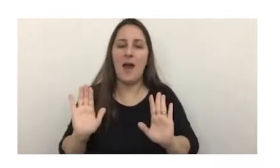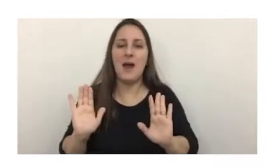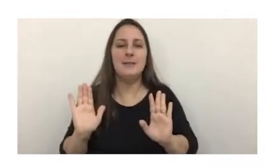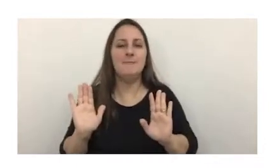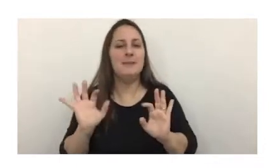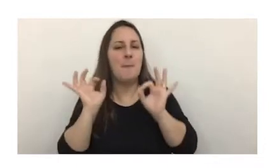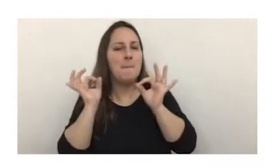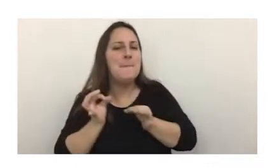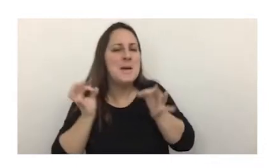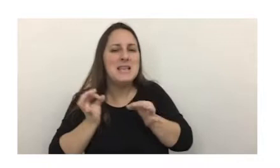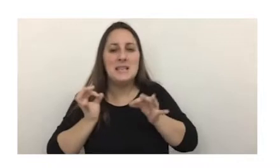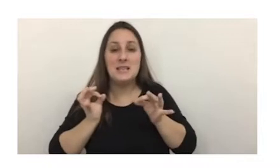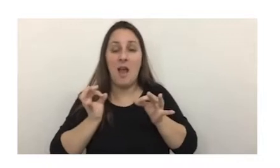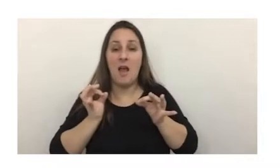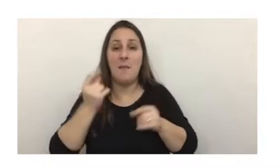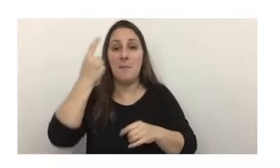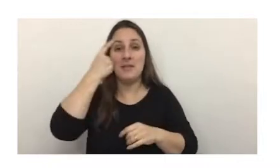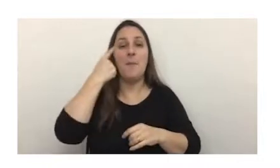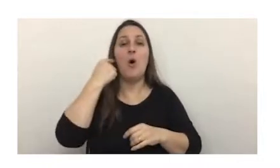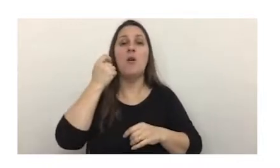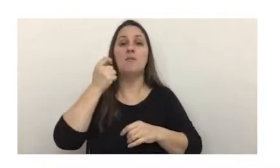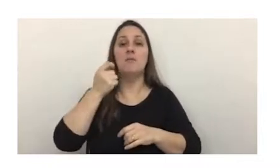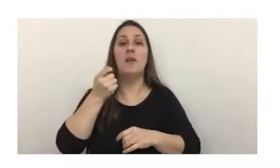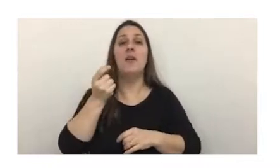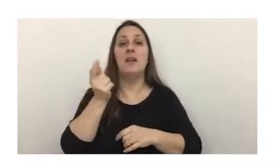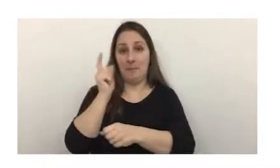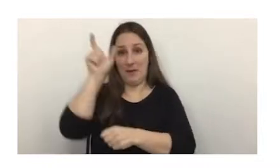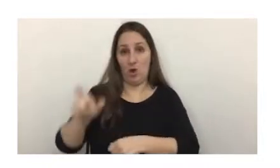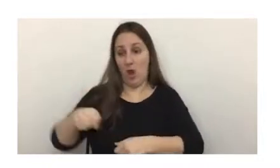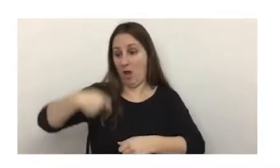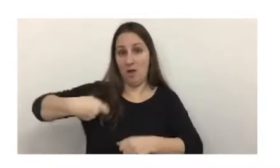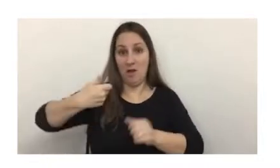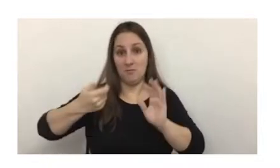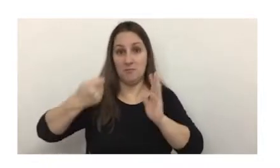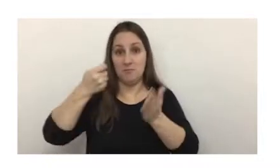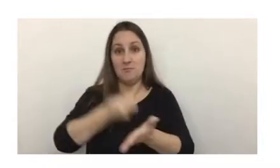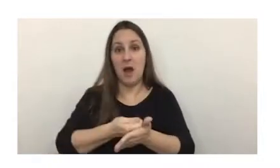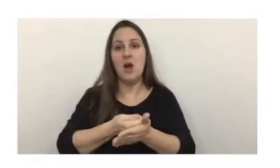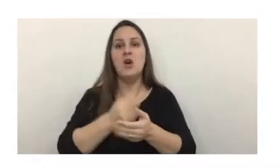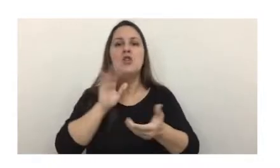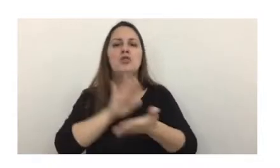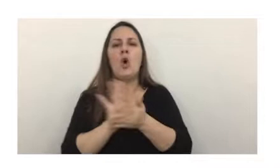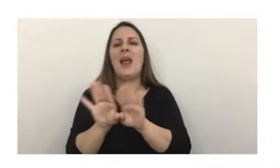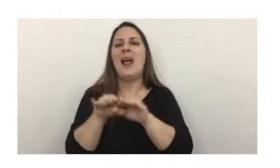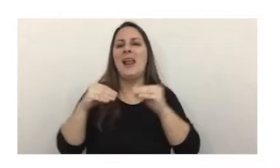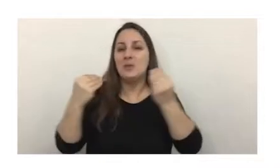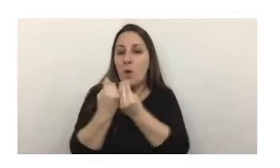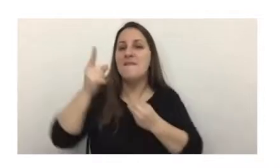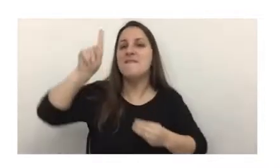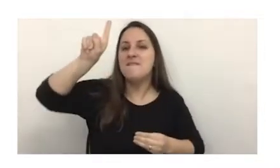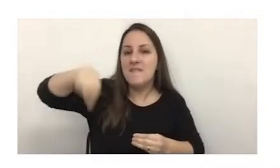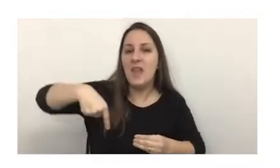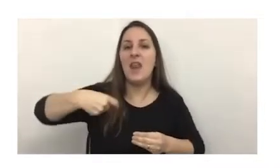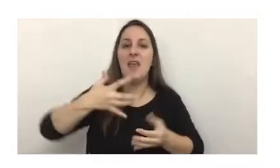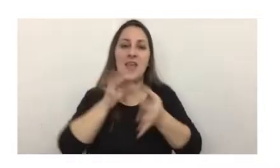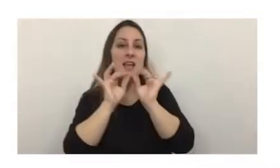particular en el supuesto en el que la acción generadora del deber de tributar esté configurada sobre los resultados derivados de la enajenación